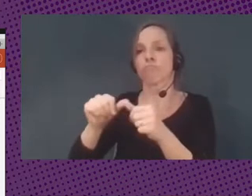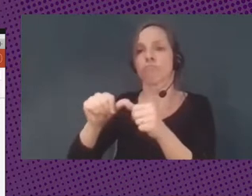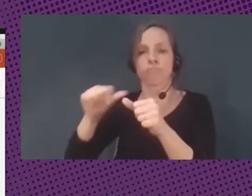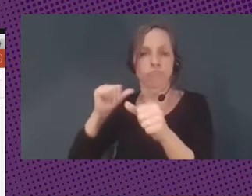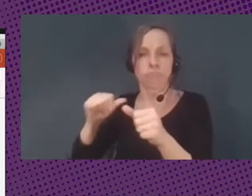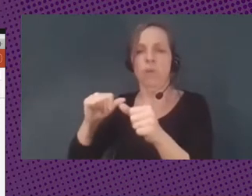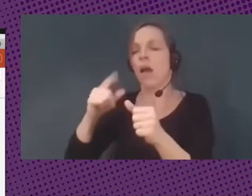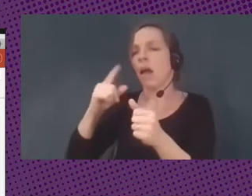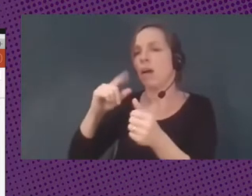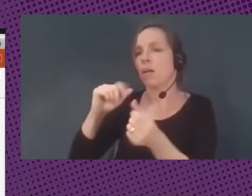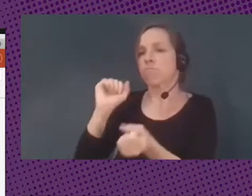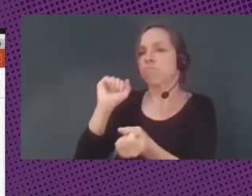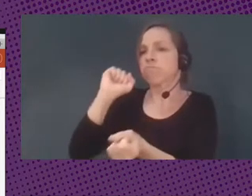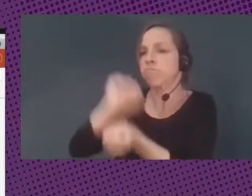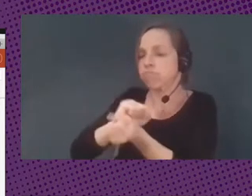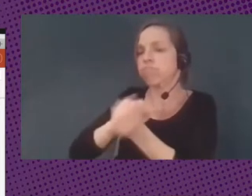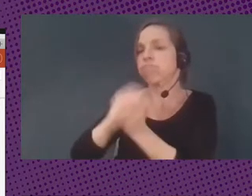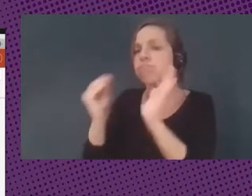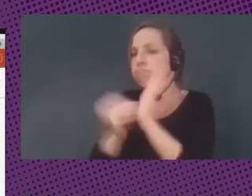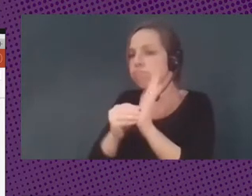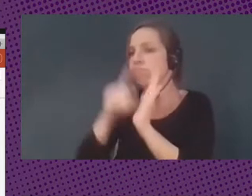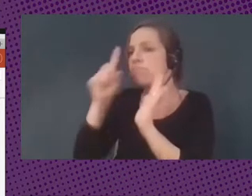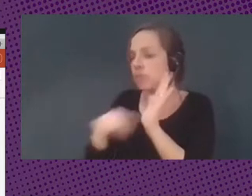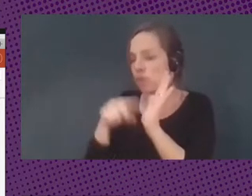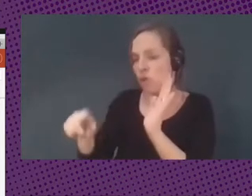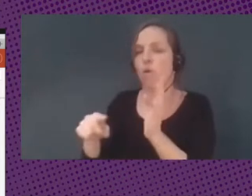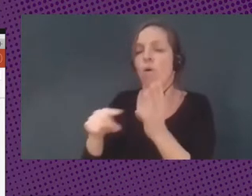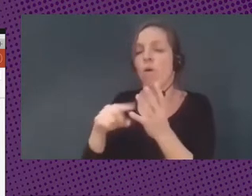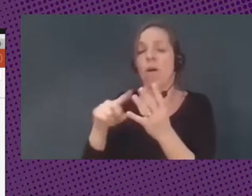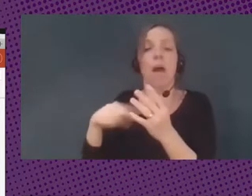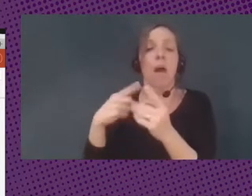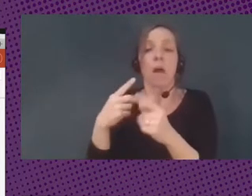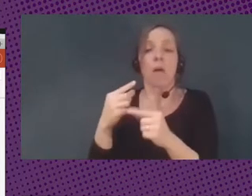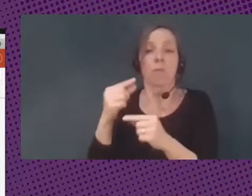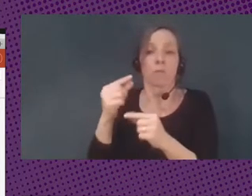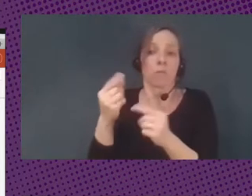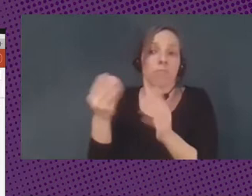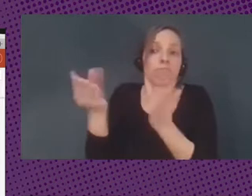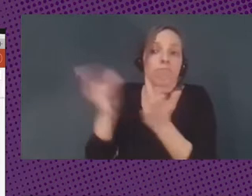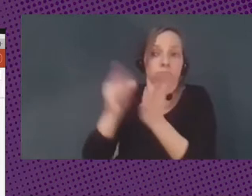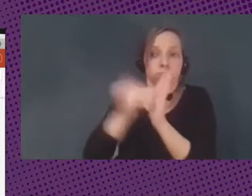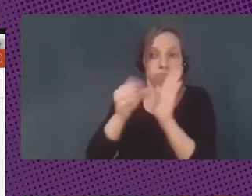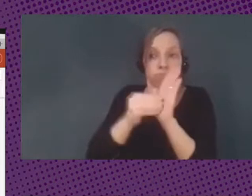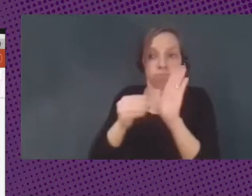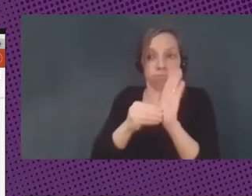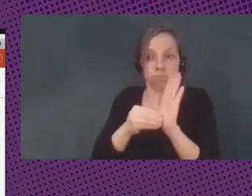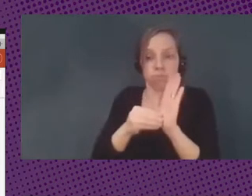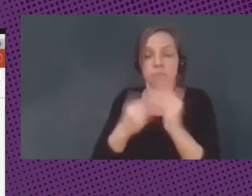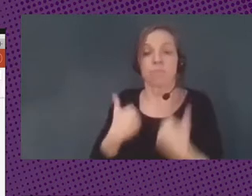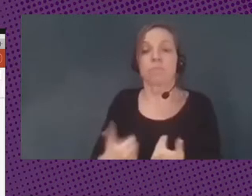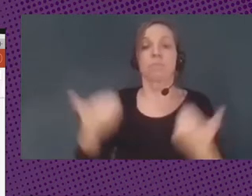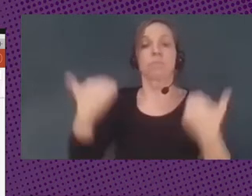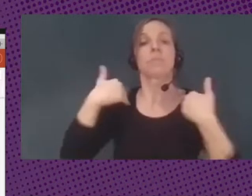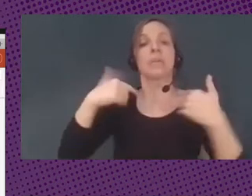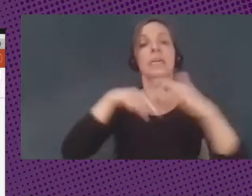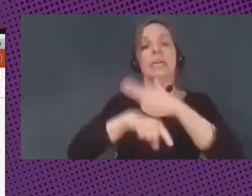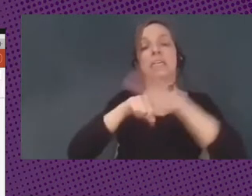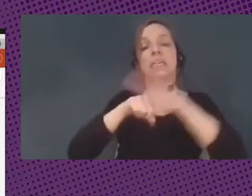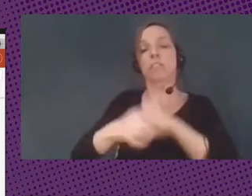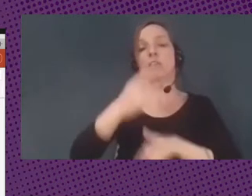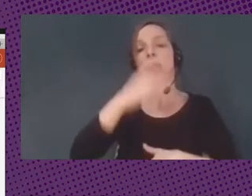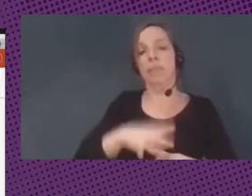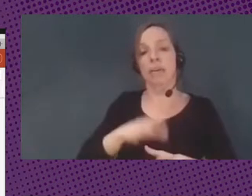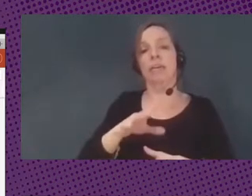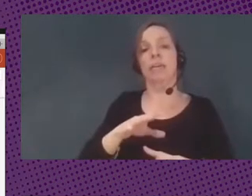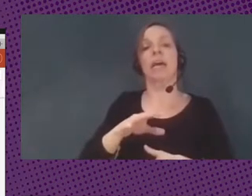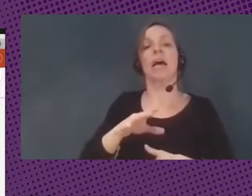y otros que cada vez se siguen incorporando en la megabase de datos que administra el social credit del gobierno chino